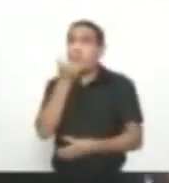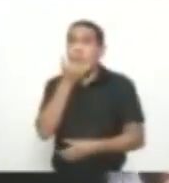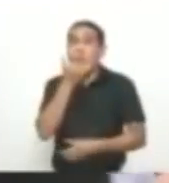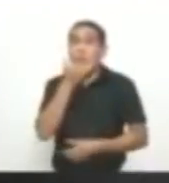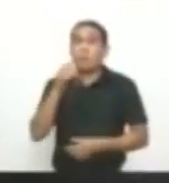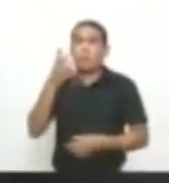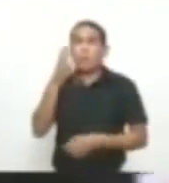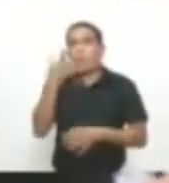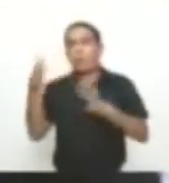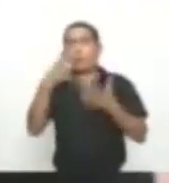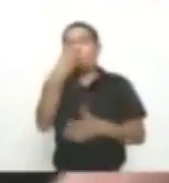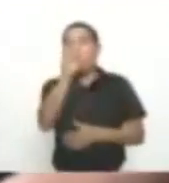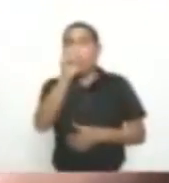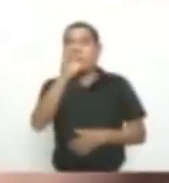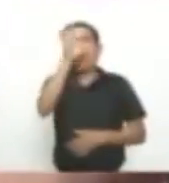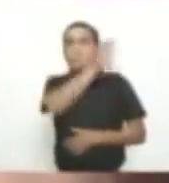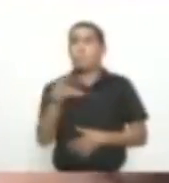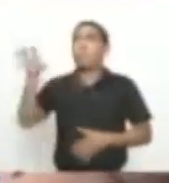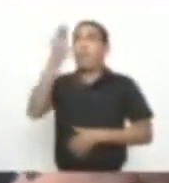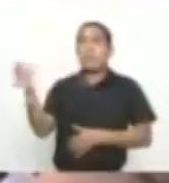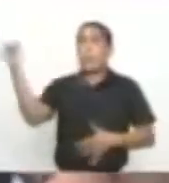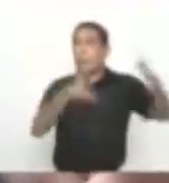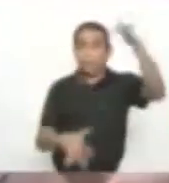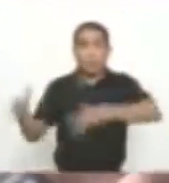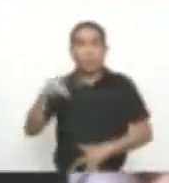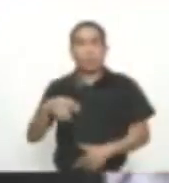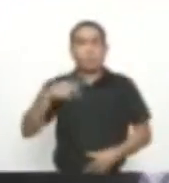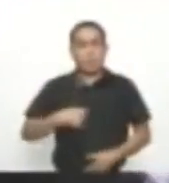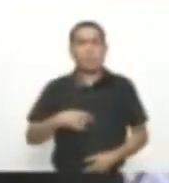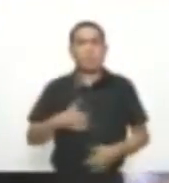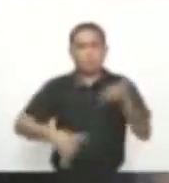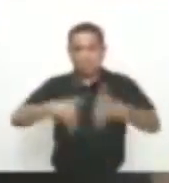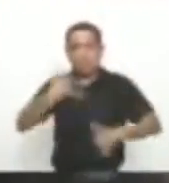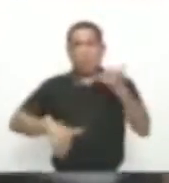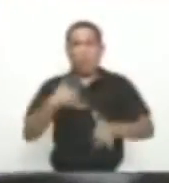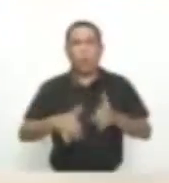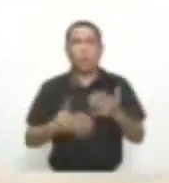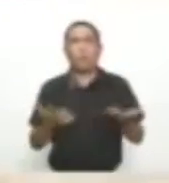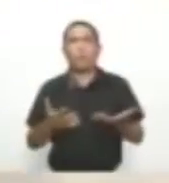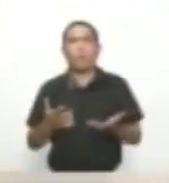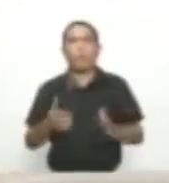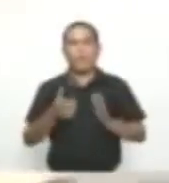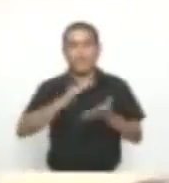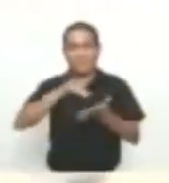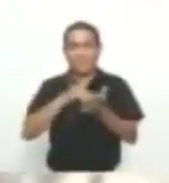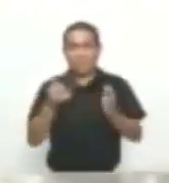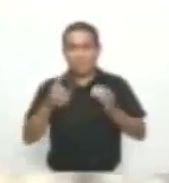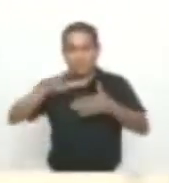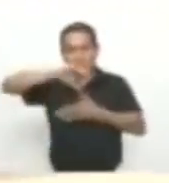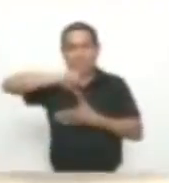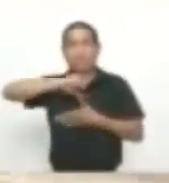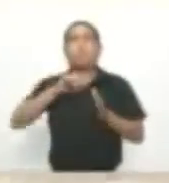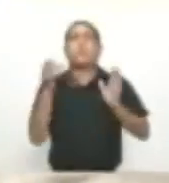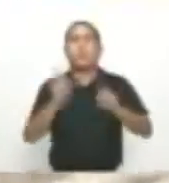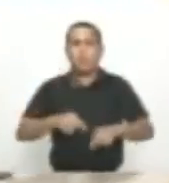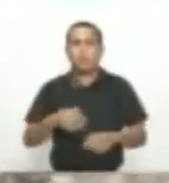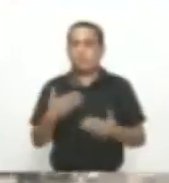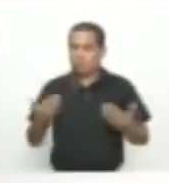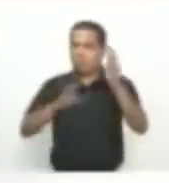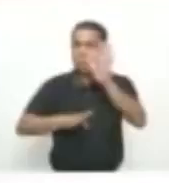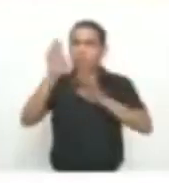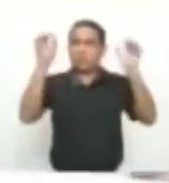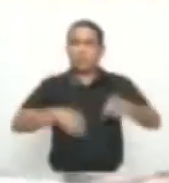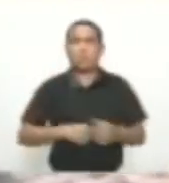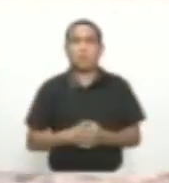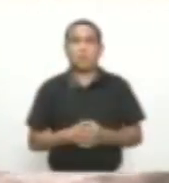40 países Que vienes Y que vamos a hacer Los mejores juegos Centroamericanos De la historia El escenario Que en el pasado Fue testigo De muchas glorias Del deporte